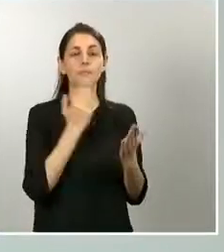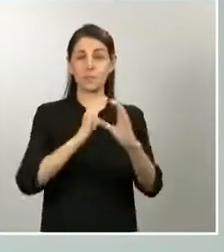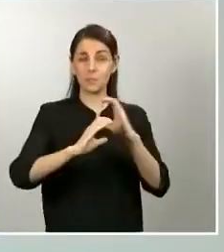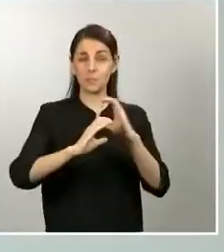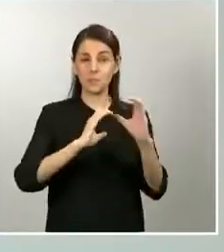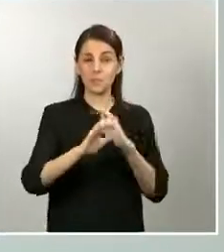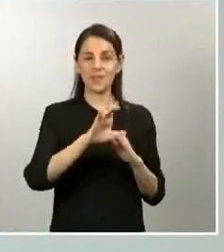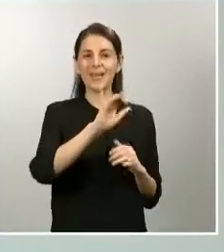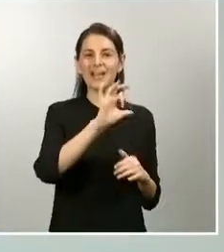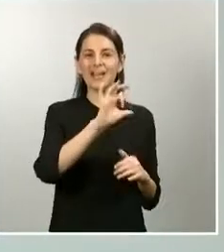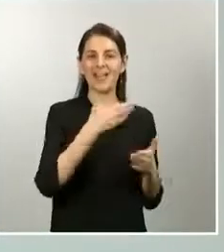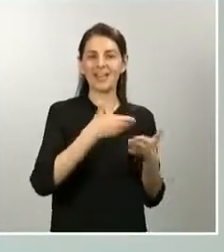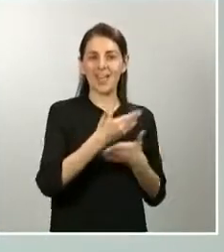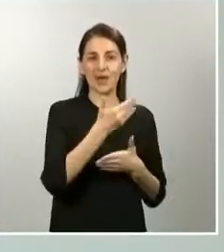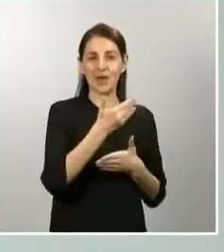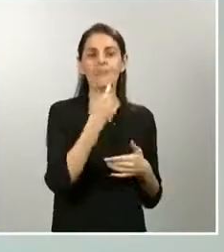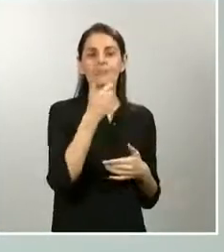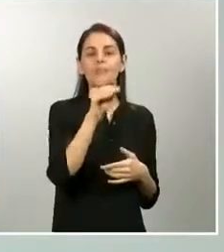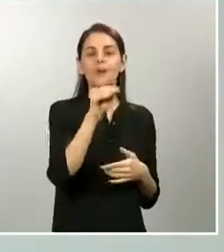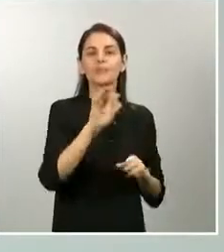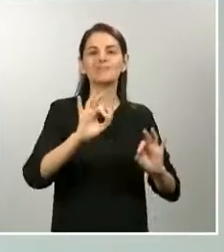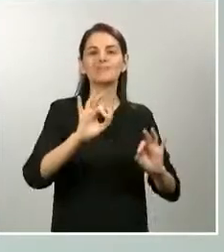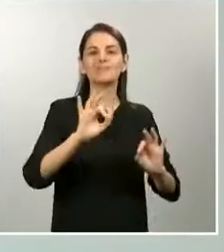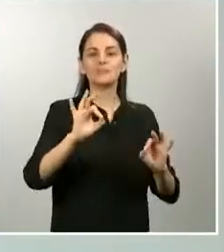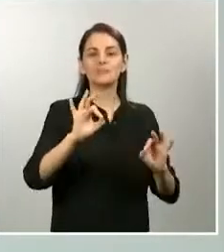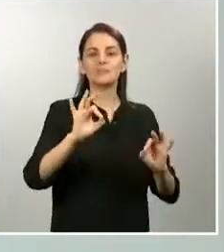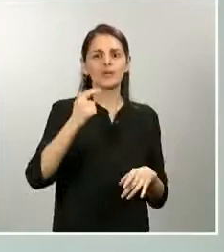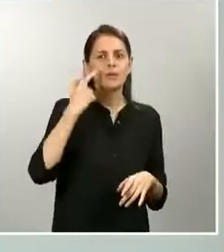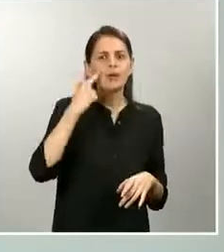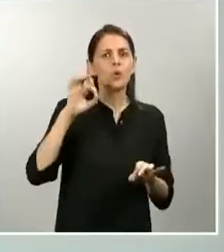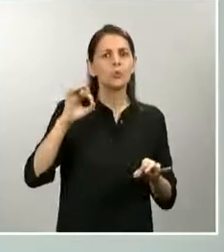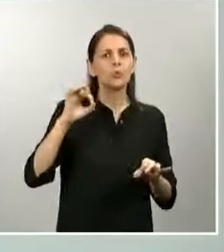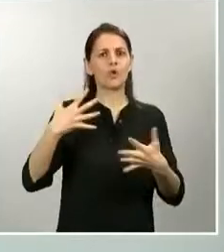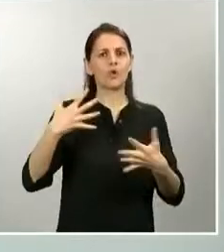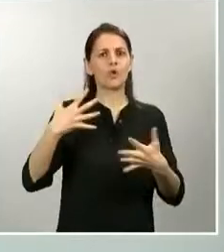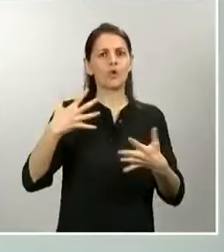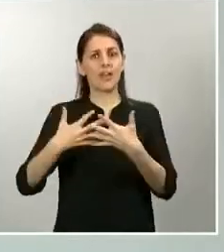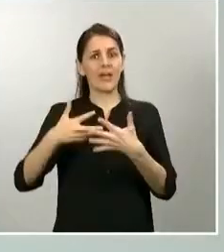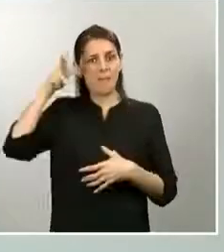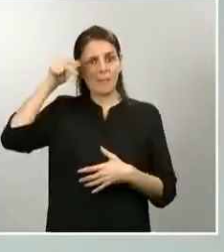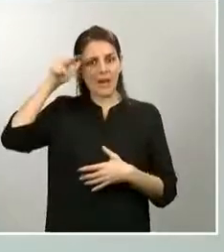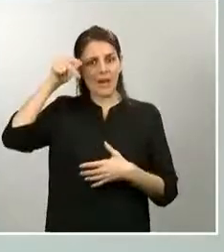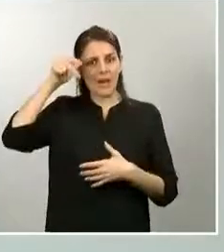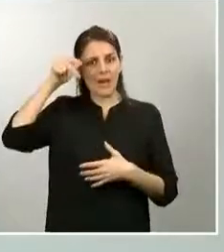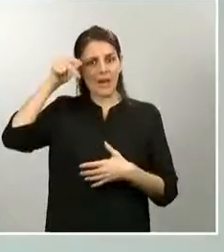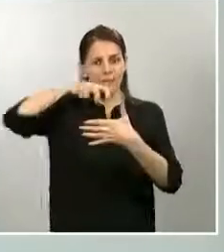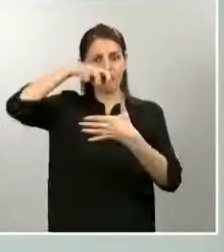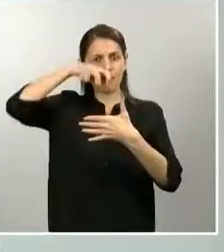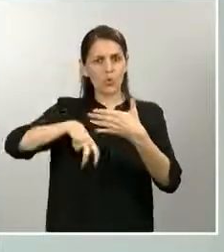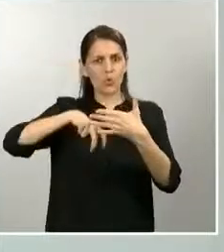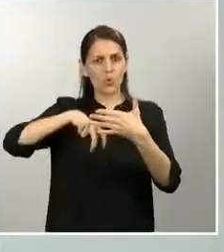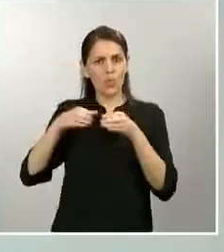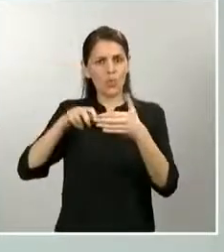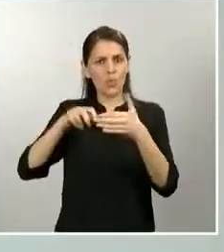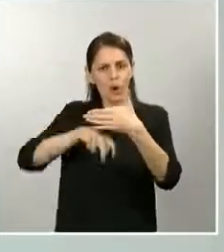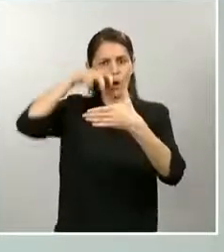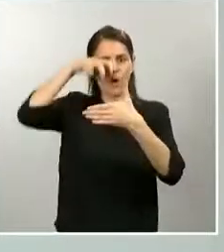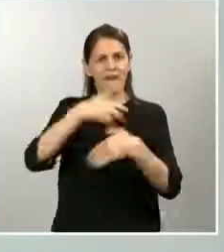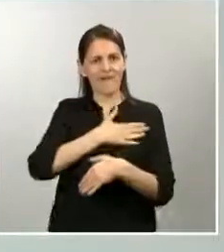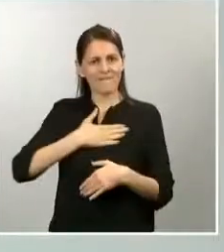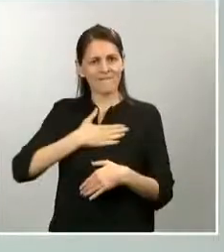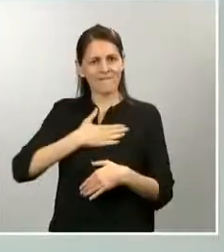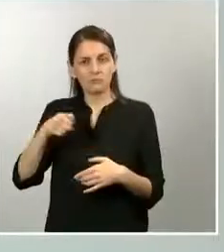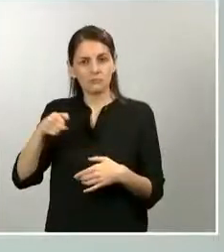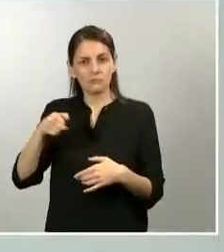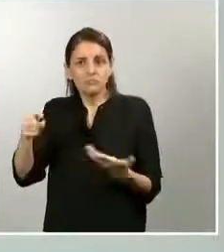general, sobre el intento de salto masivo a la valla de Melilla. ¿Les preocupa que se puedan repetir estas situaciones,